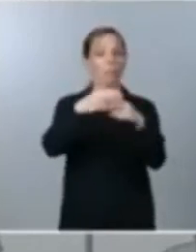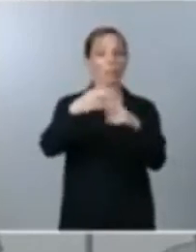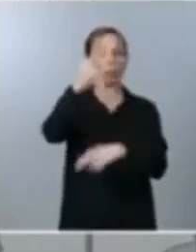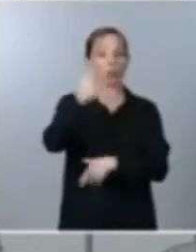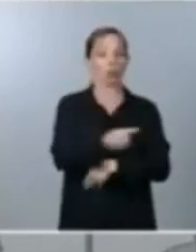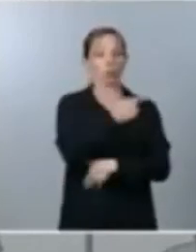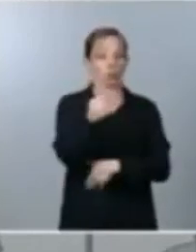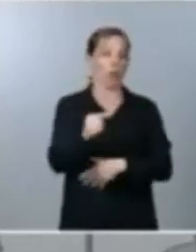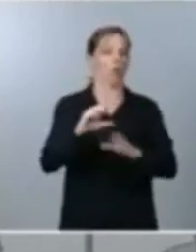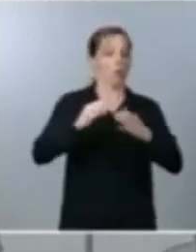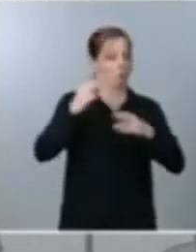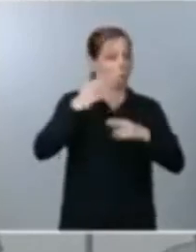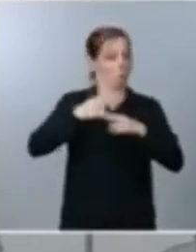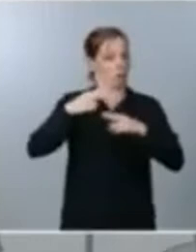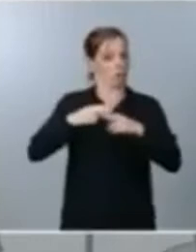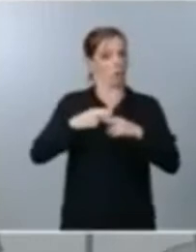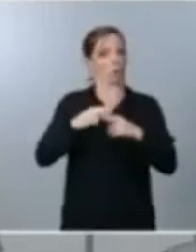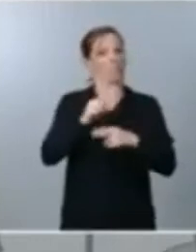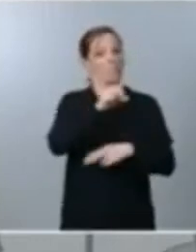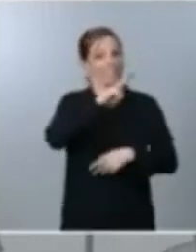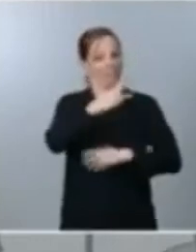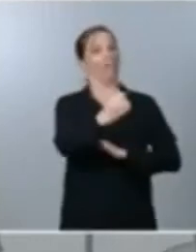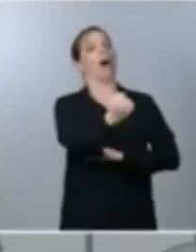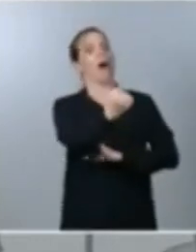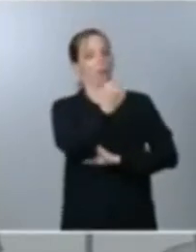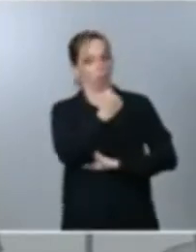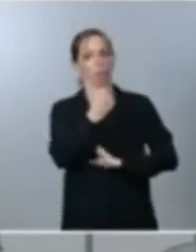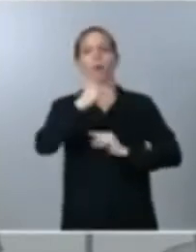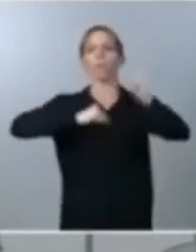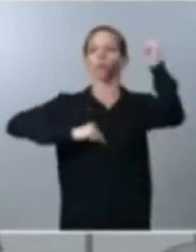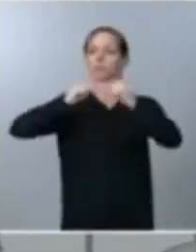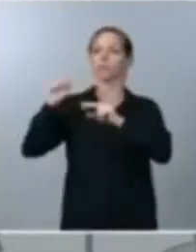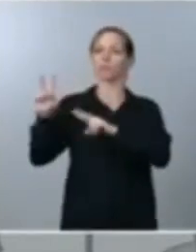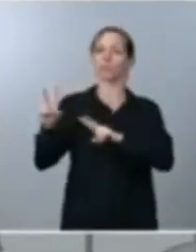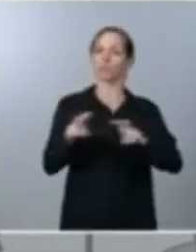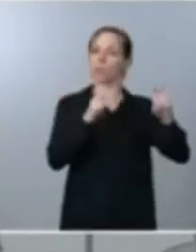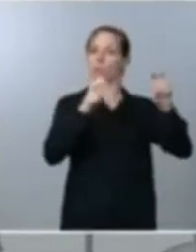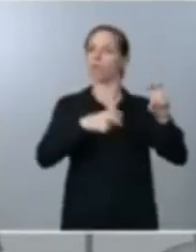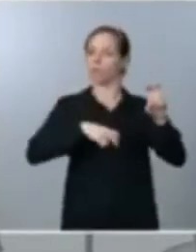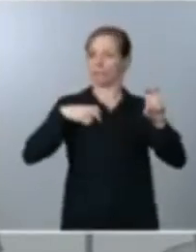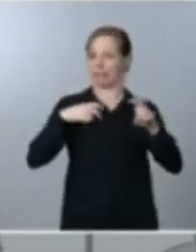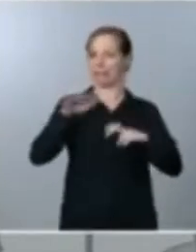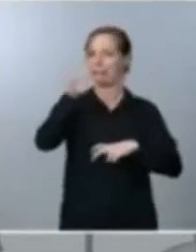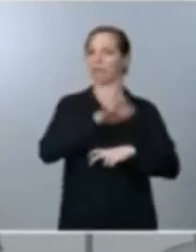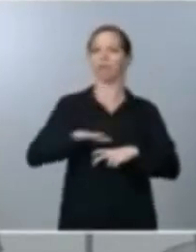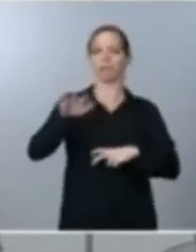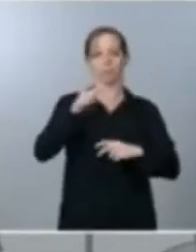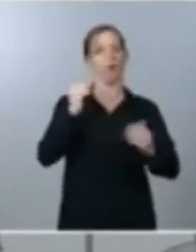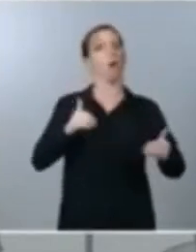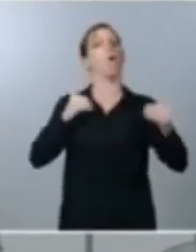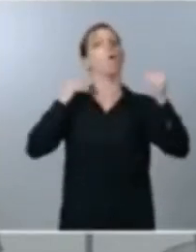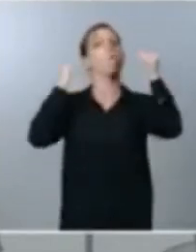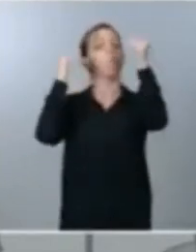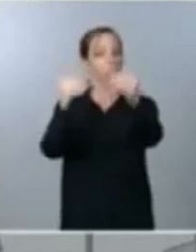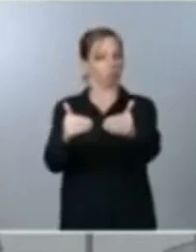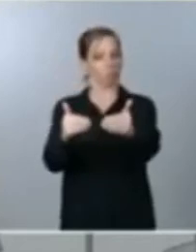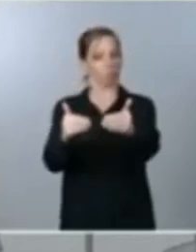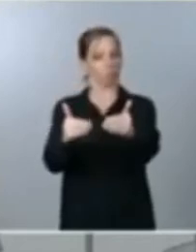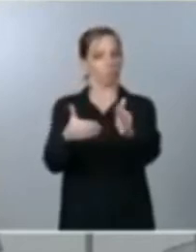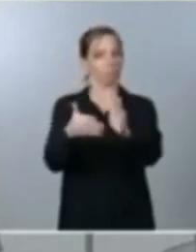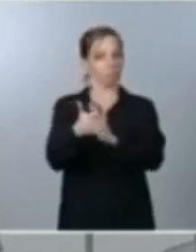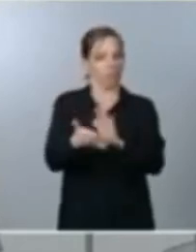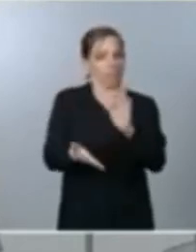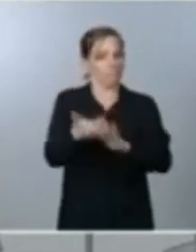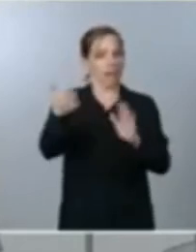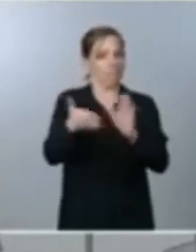apoyando la necesidad de aprobar unos nuevos presupuestos generales del estado esos presupuestos avanzan hacia su aprobación y esa